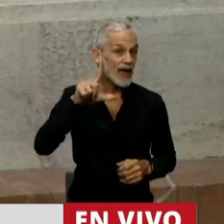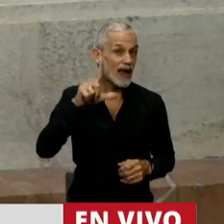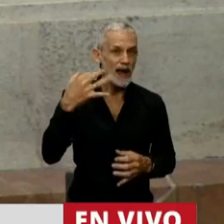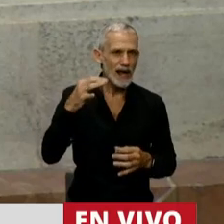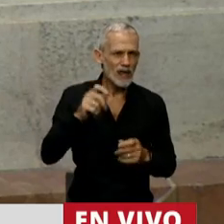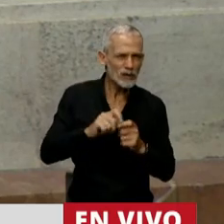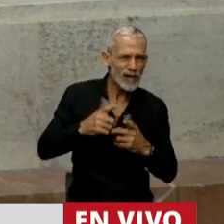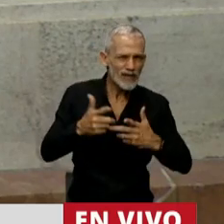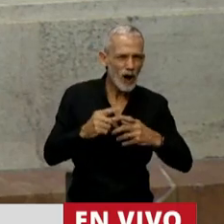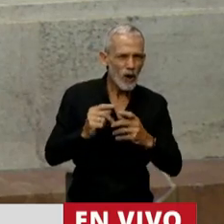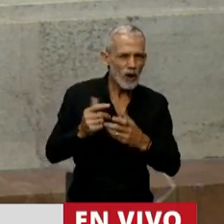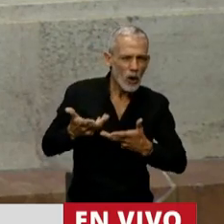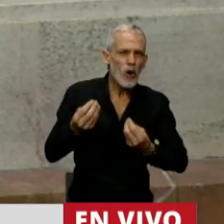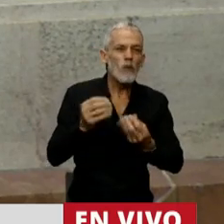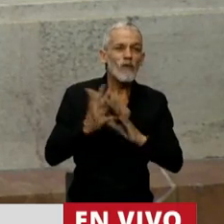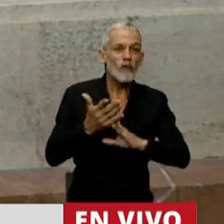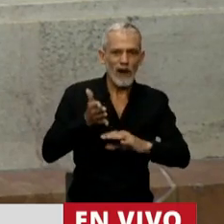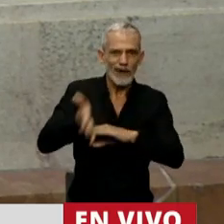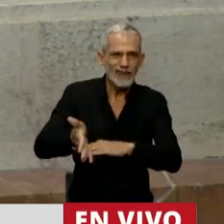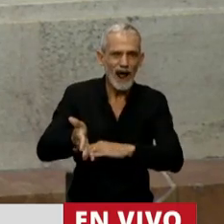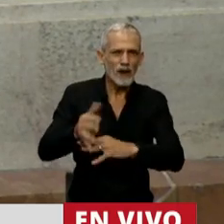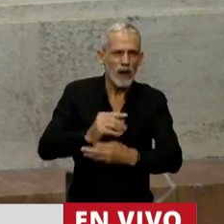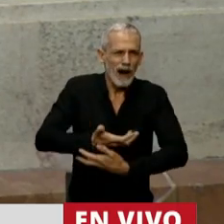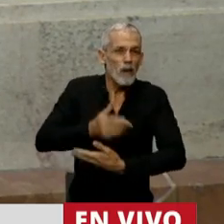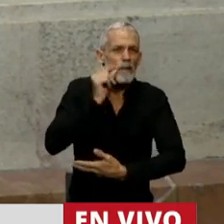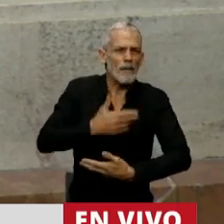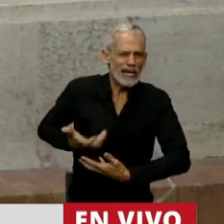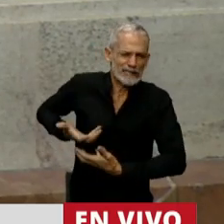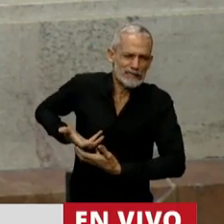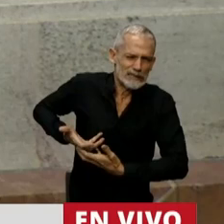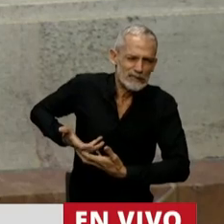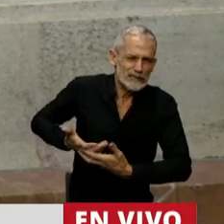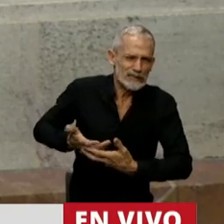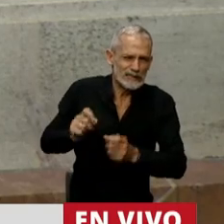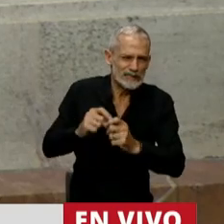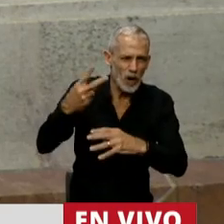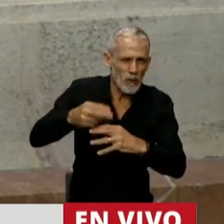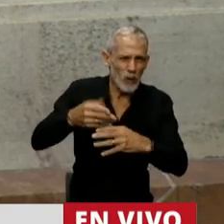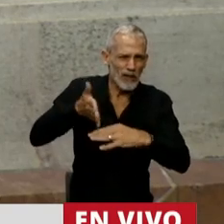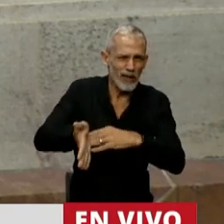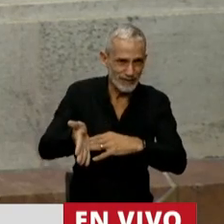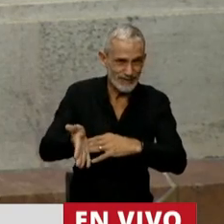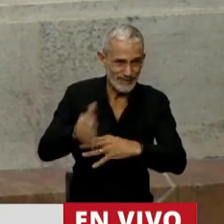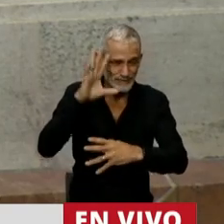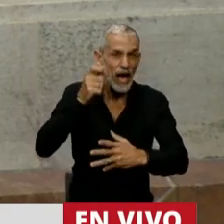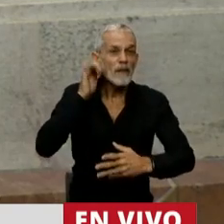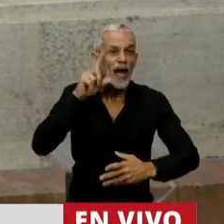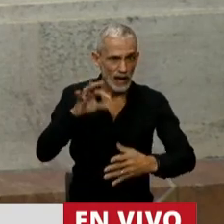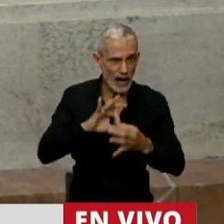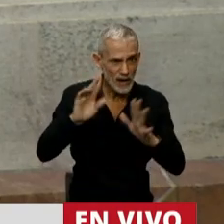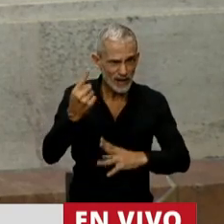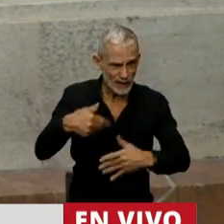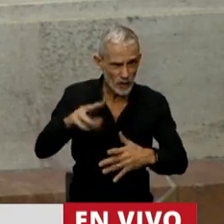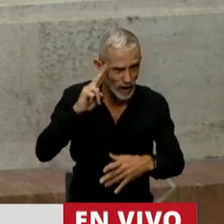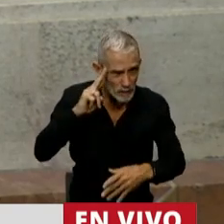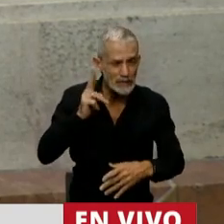que entrar a una provincia en brazos de sus padres, no vieron la libertad individual que